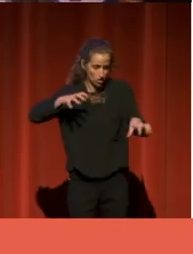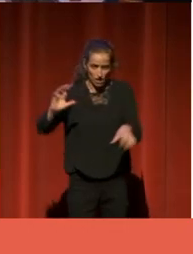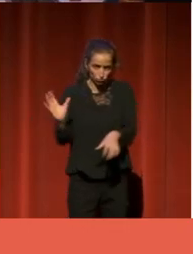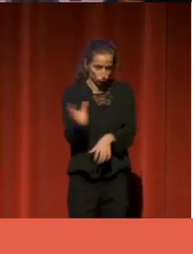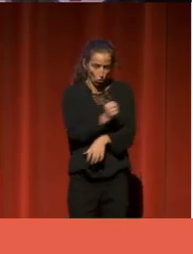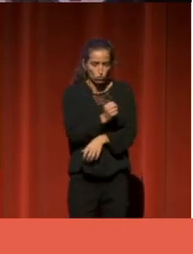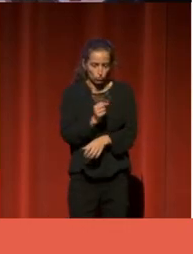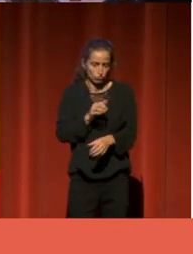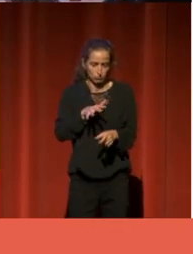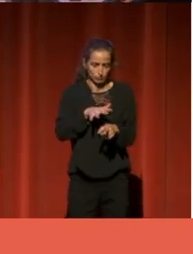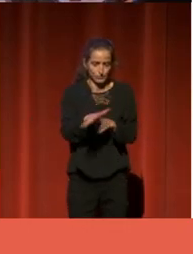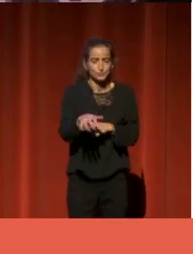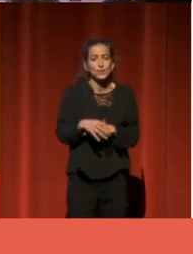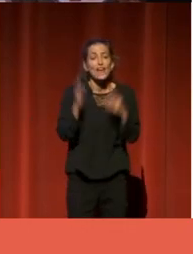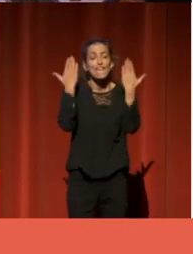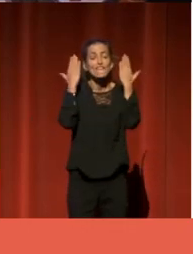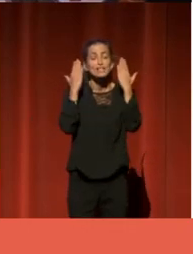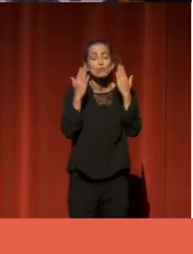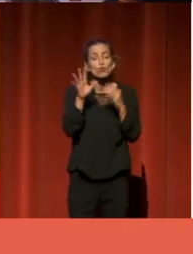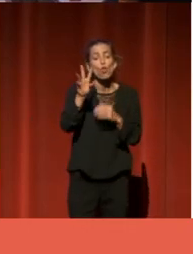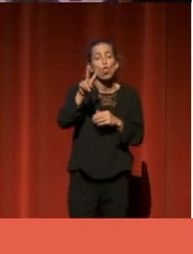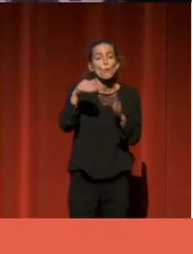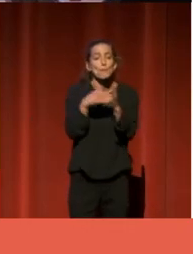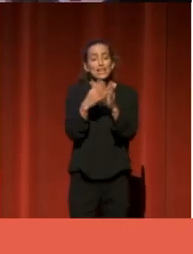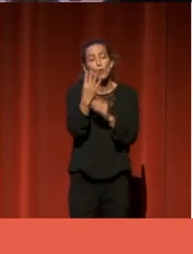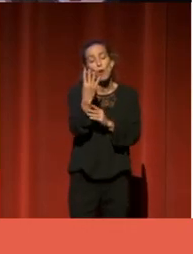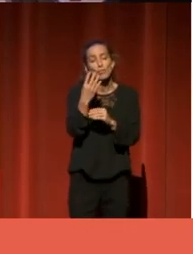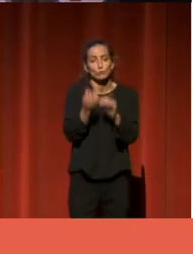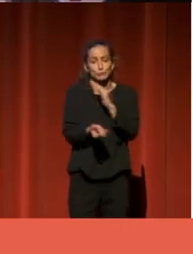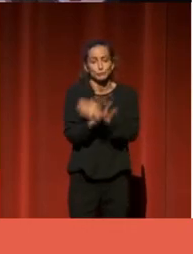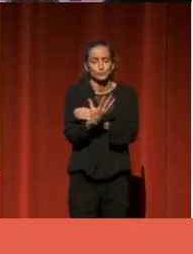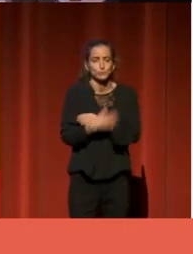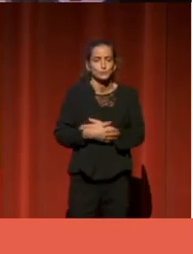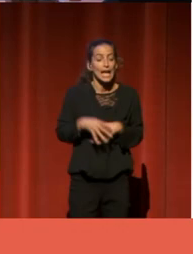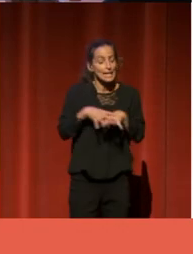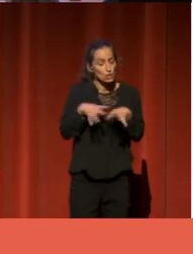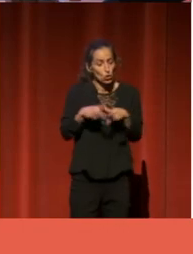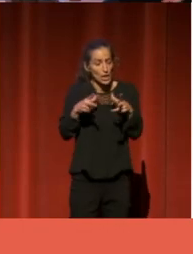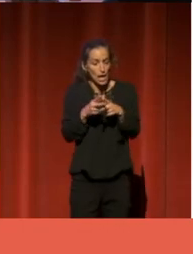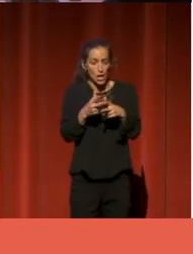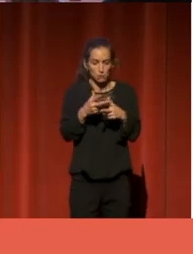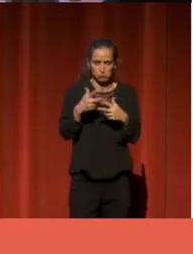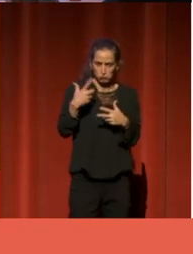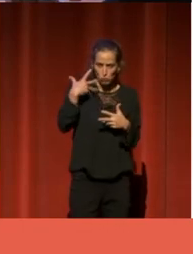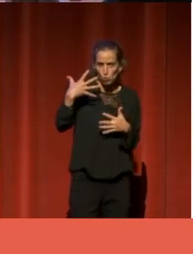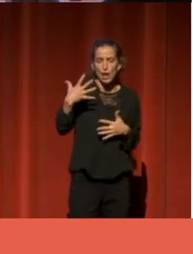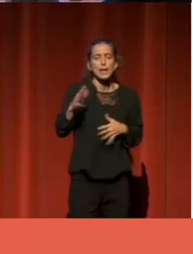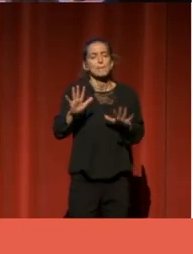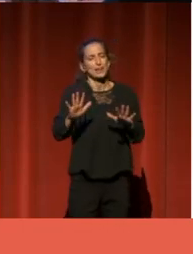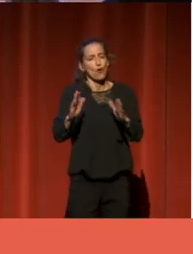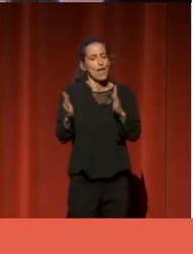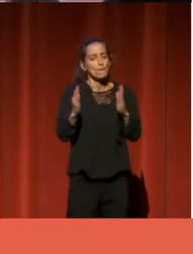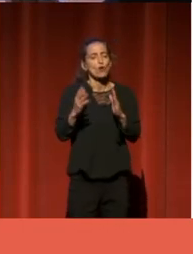Facebook nace en 2004. Las redes sociales se popularizan, pero ya existían desde los años 70.